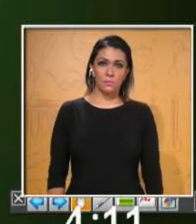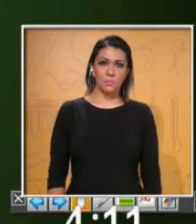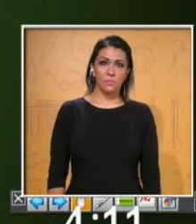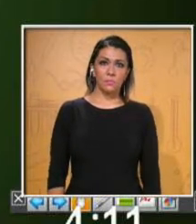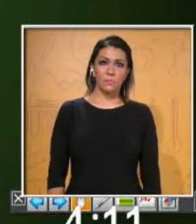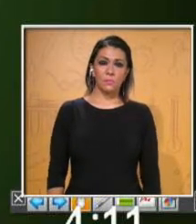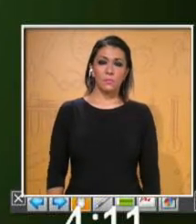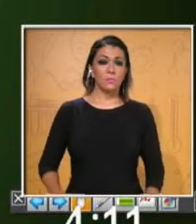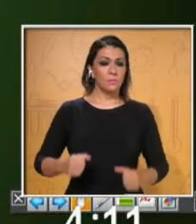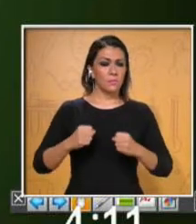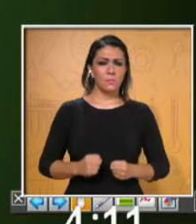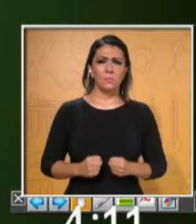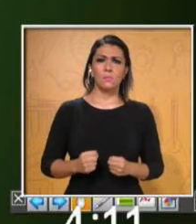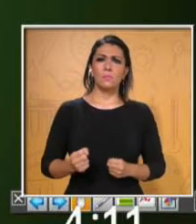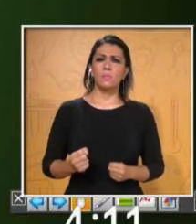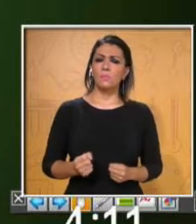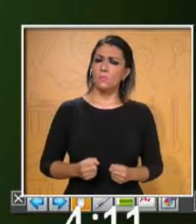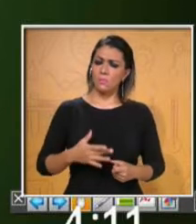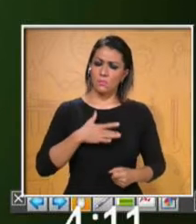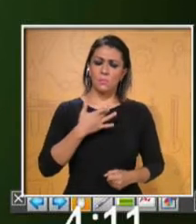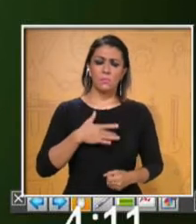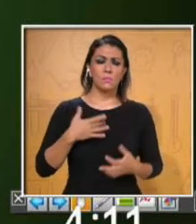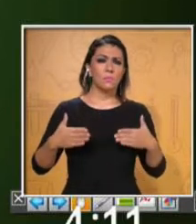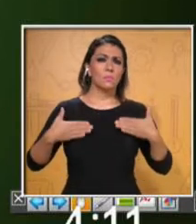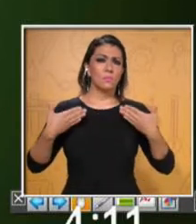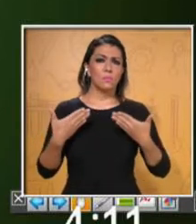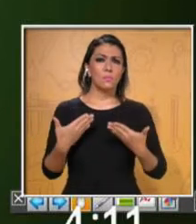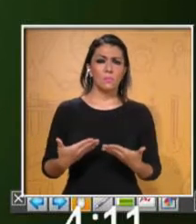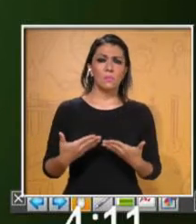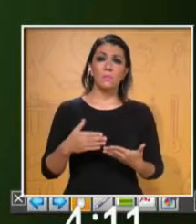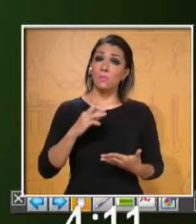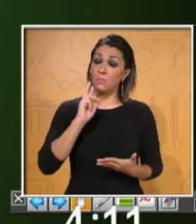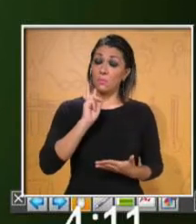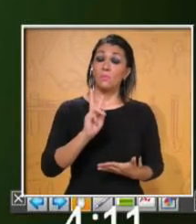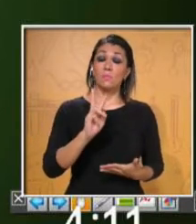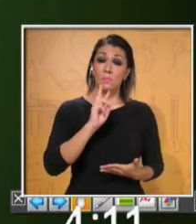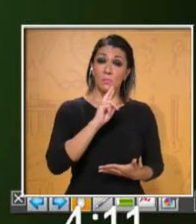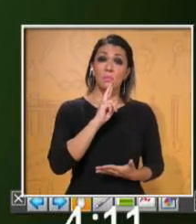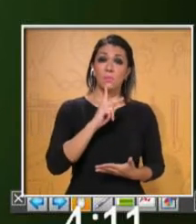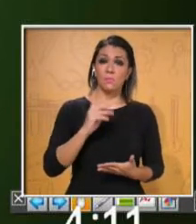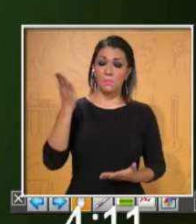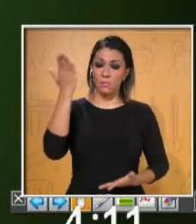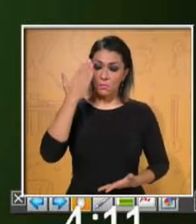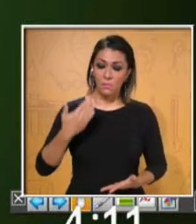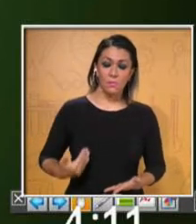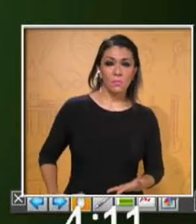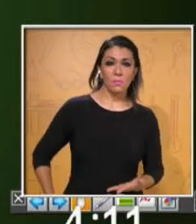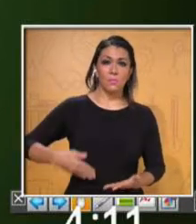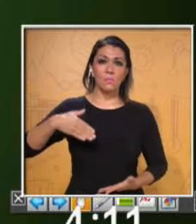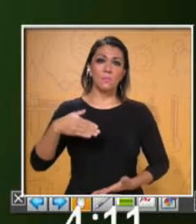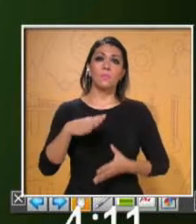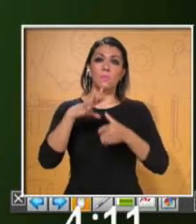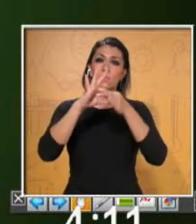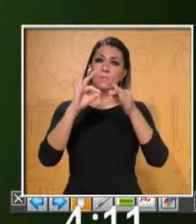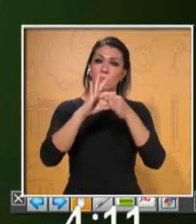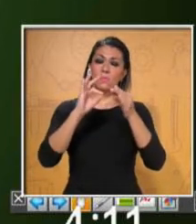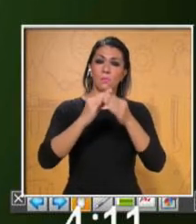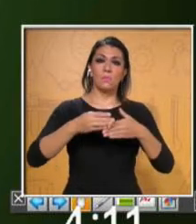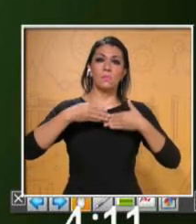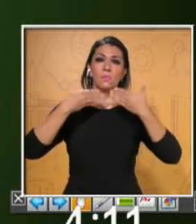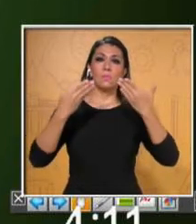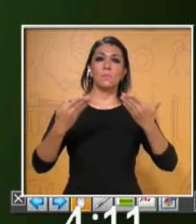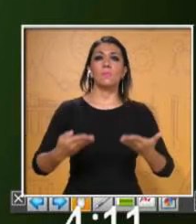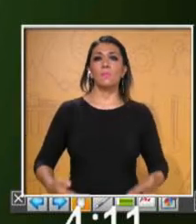Actuar con seguridad. Es decir, con confianza. Mejorará la manera en la que tú des tu presentación oral. And at the end,